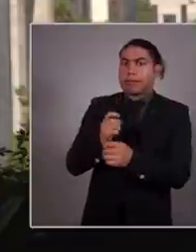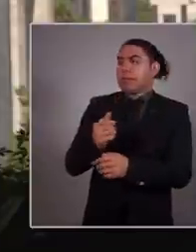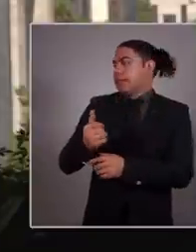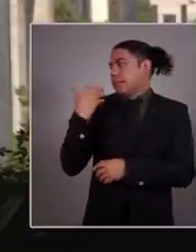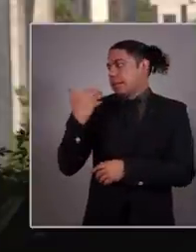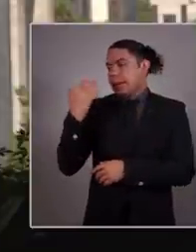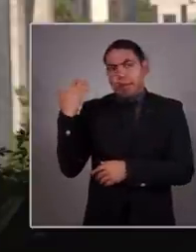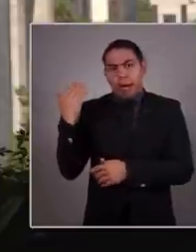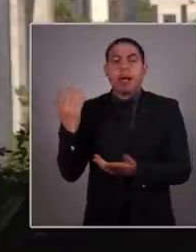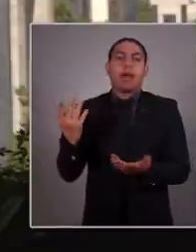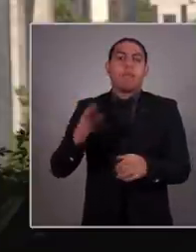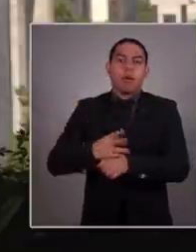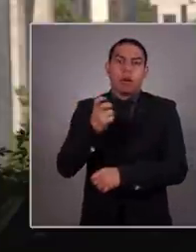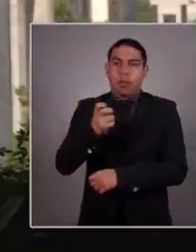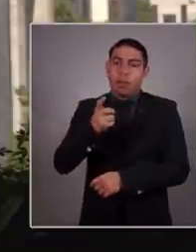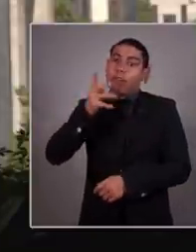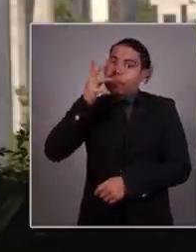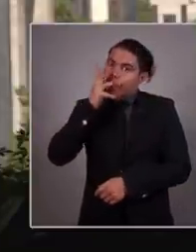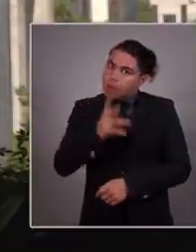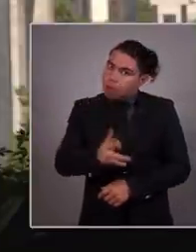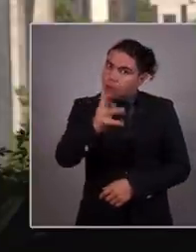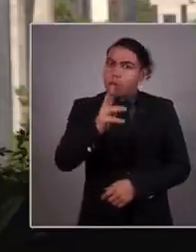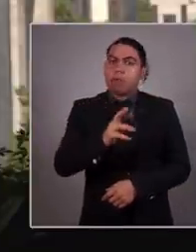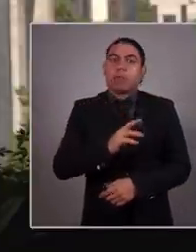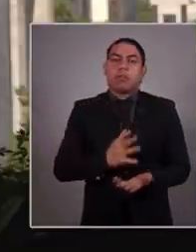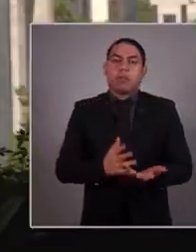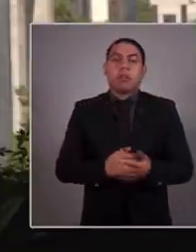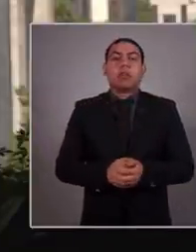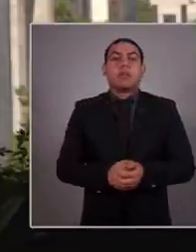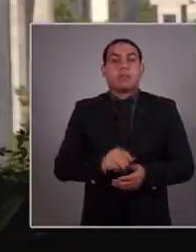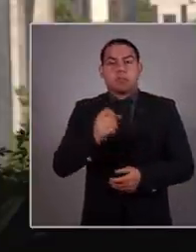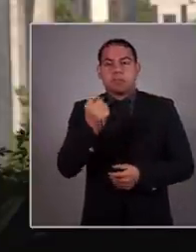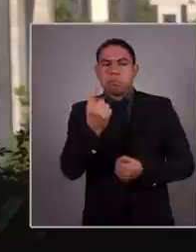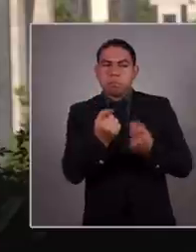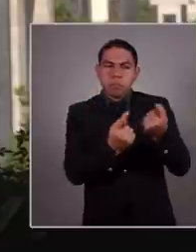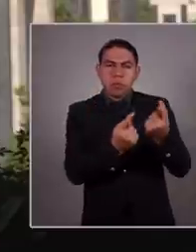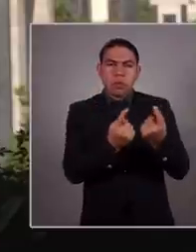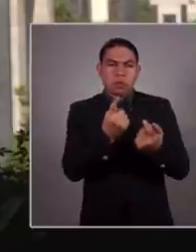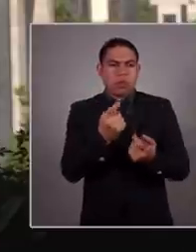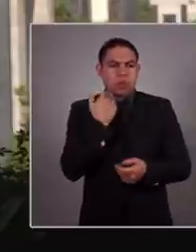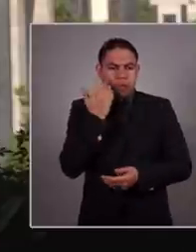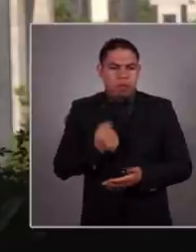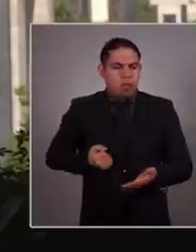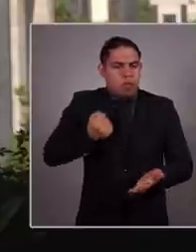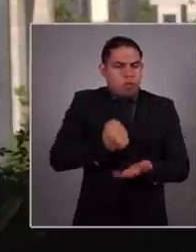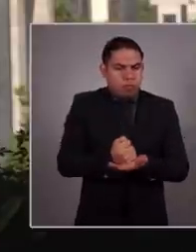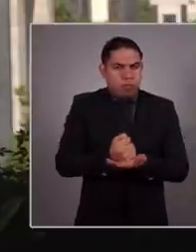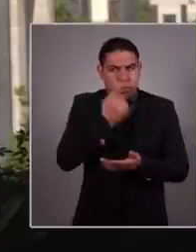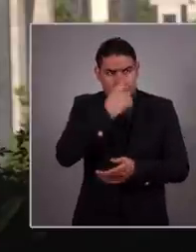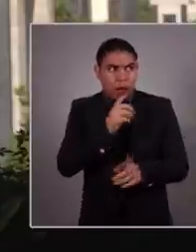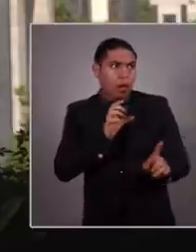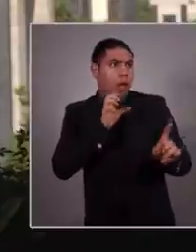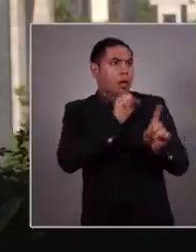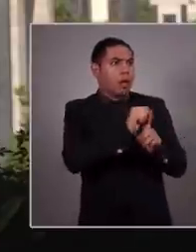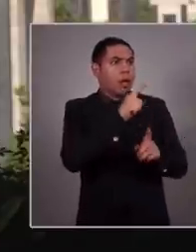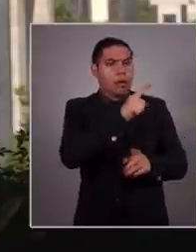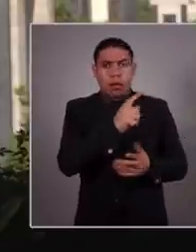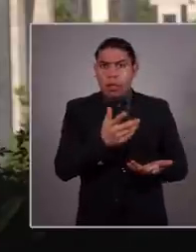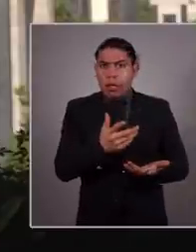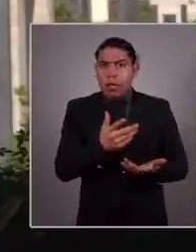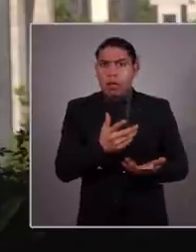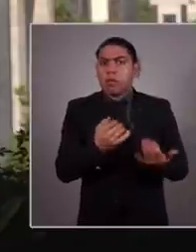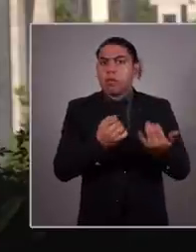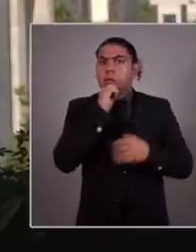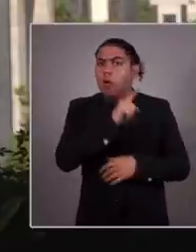luchar por un bien superior, el futuro de México. Unos insisten en imponer, para perpetuarse en el poder, un escenario de